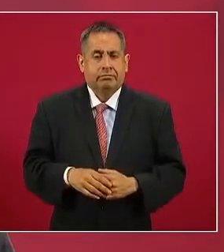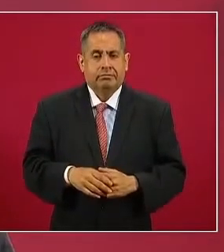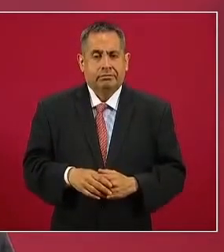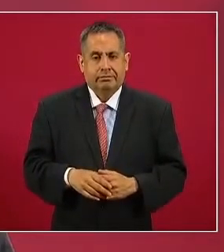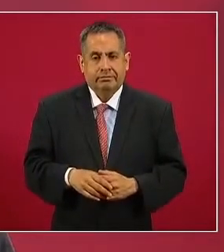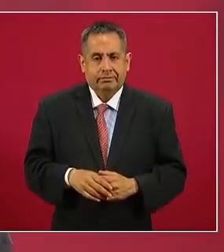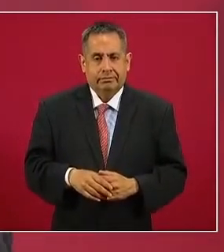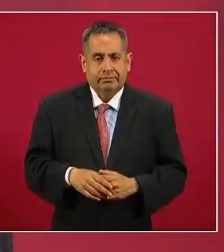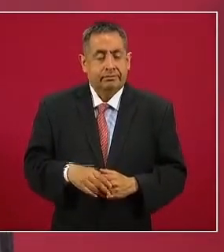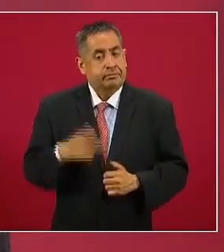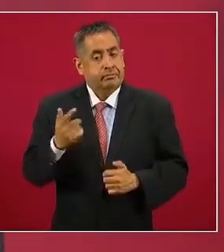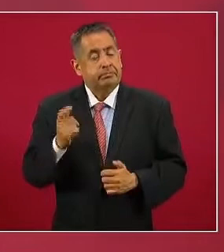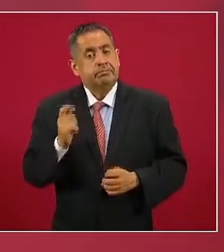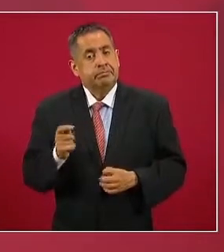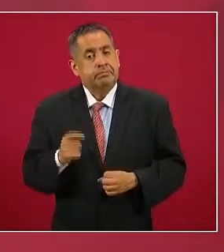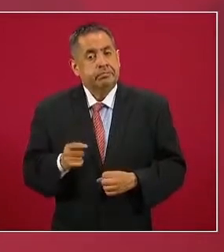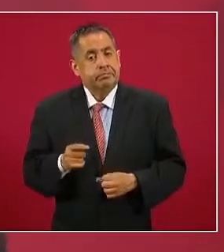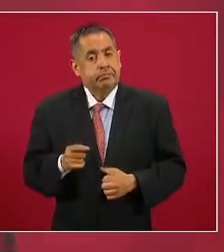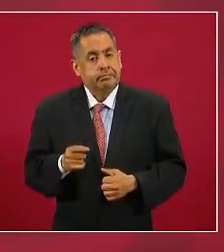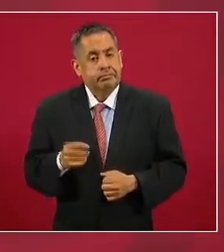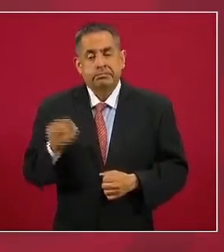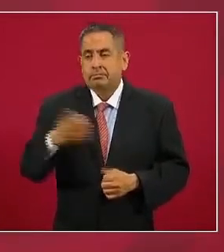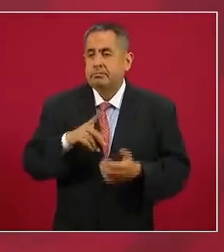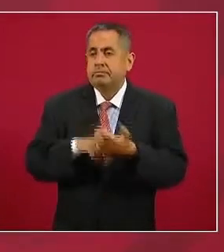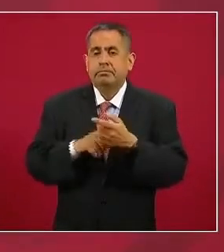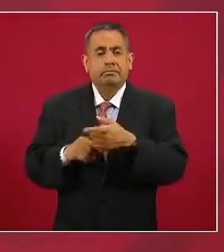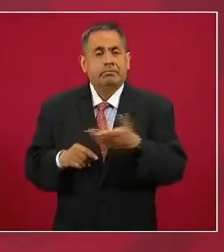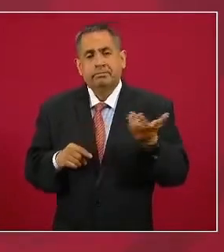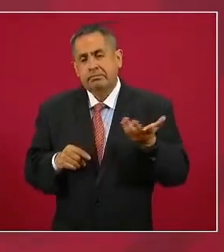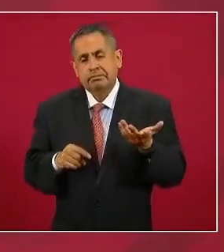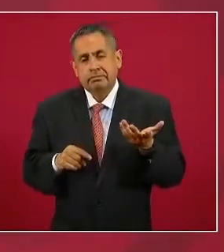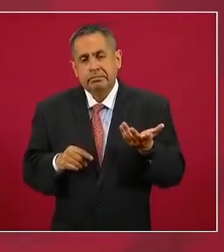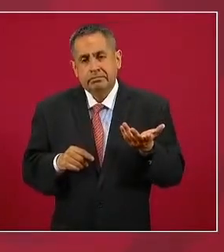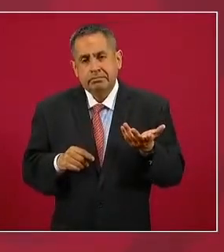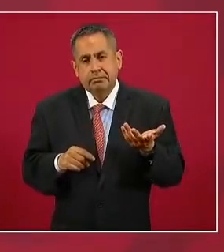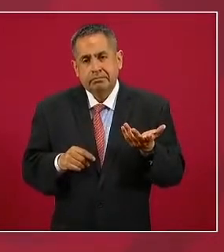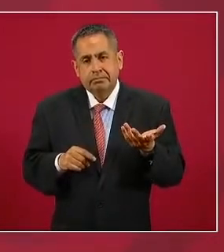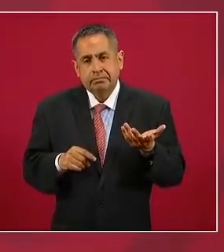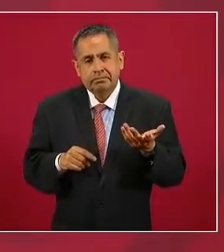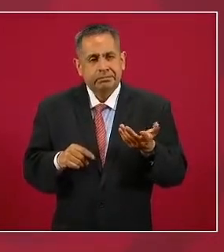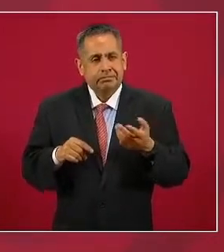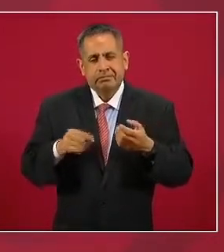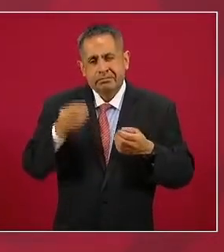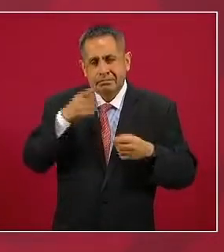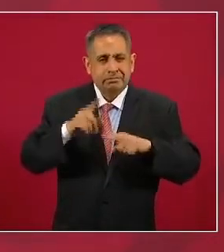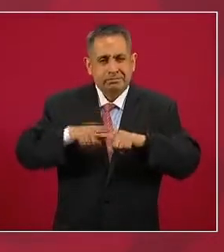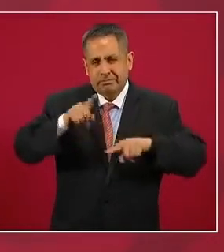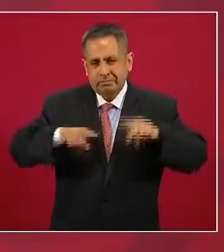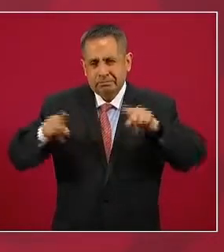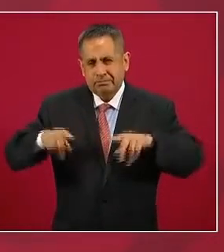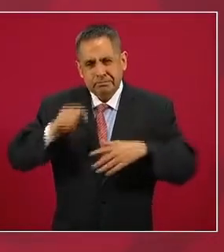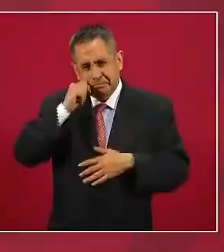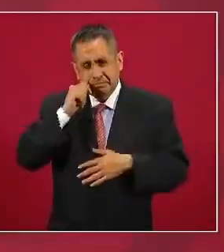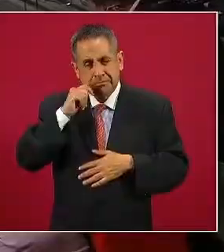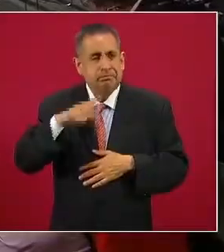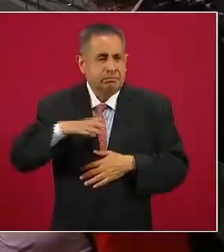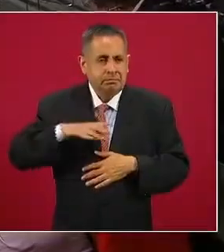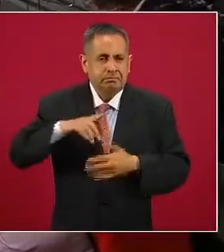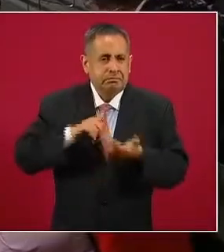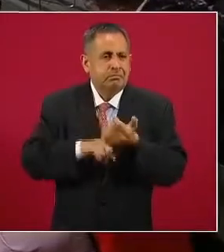y hay a pesar de las dificultades muchísimas más